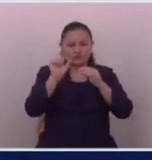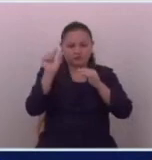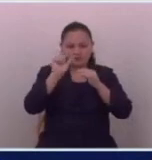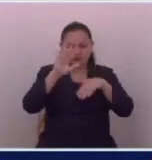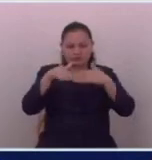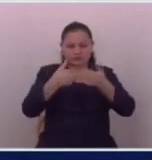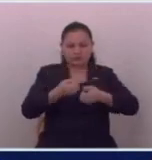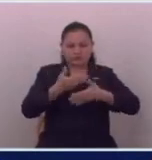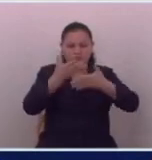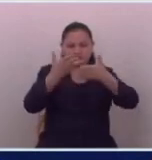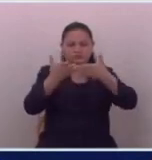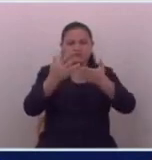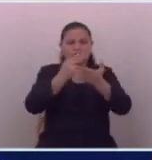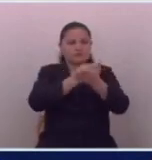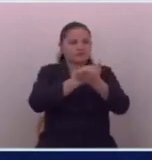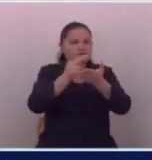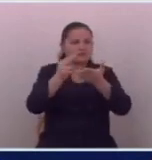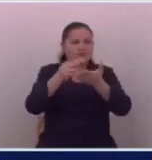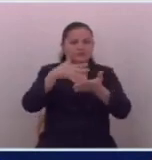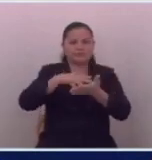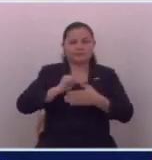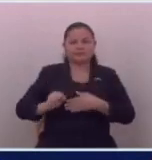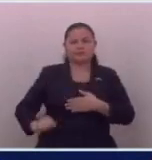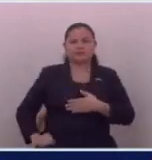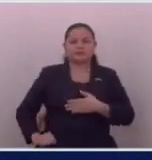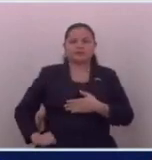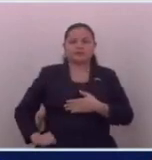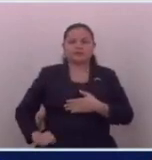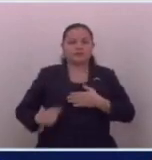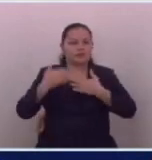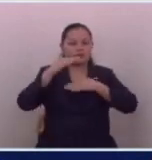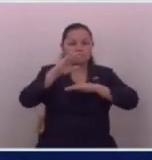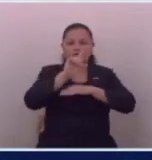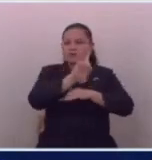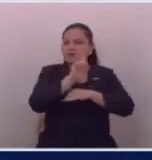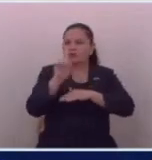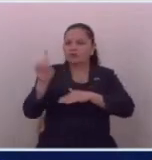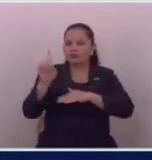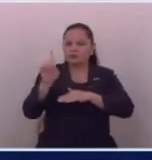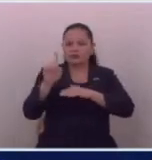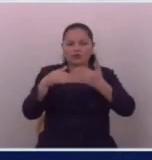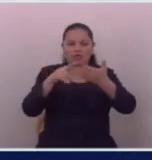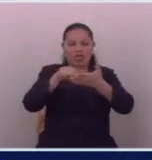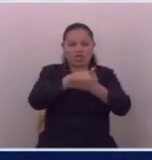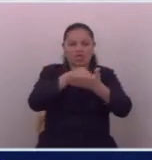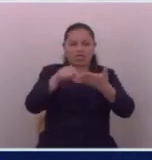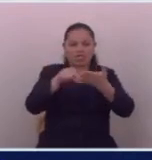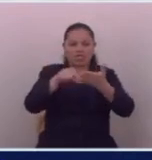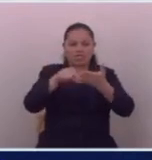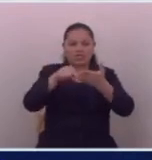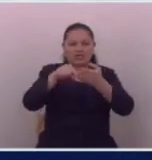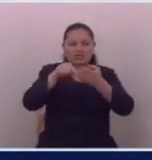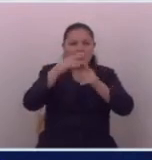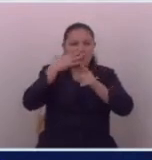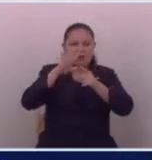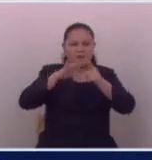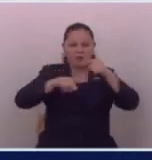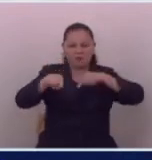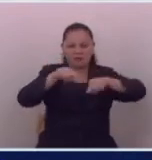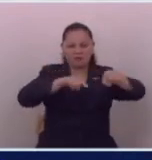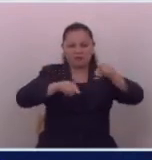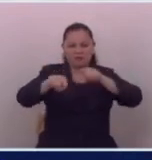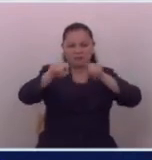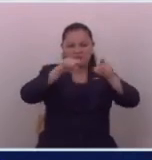permitan llevar a la verdad a la población, sin limitaciones, censuras, hostigamientos o acosos,